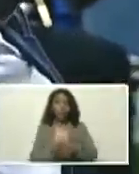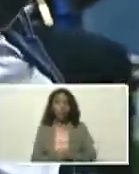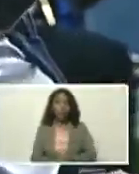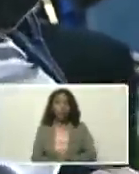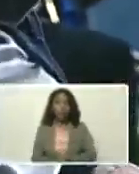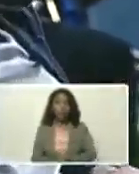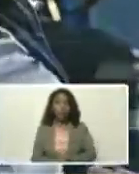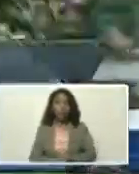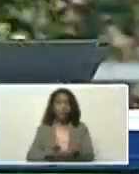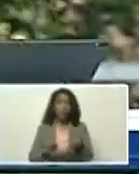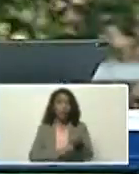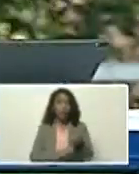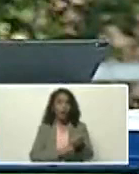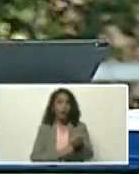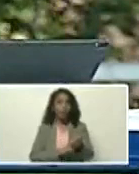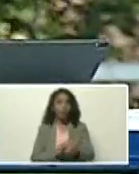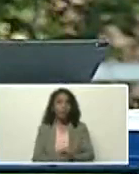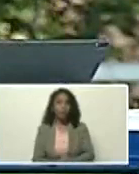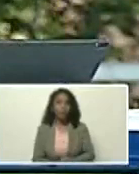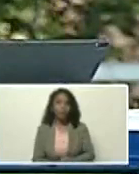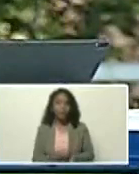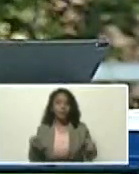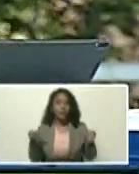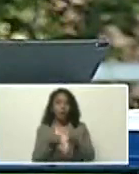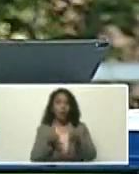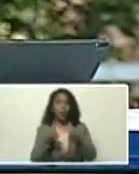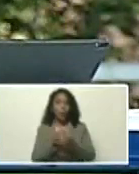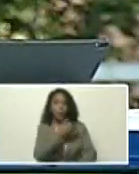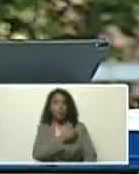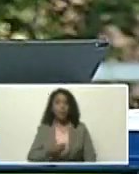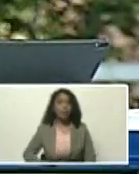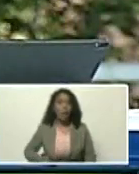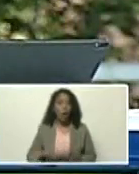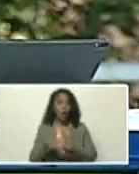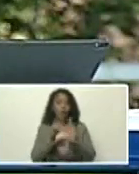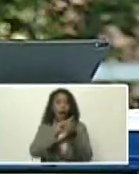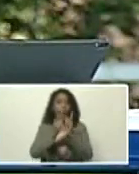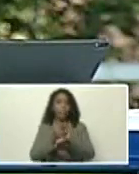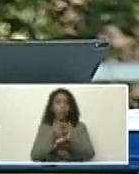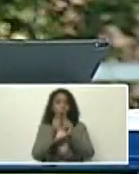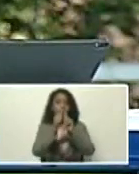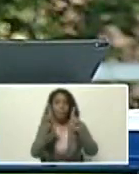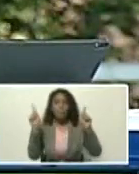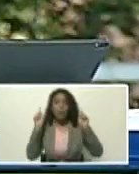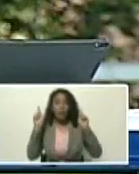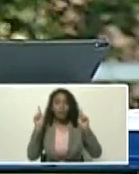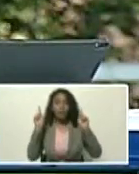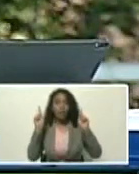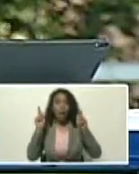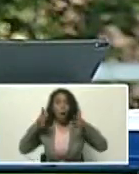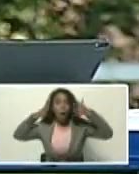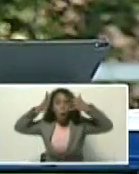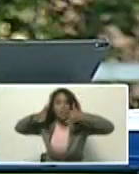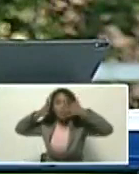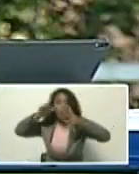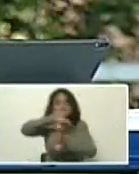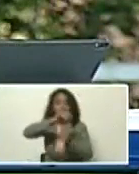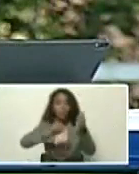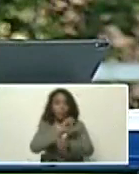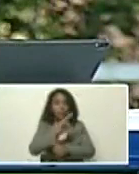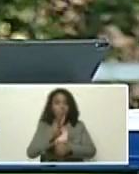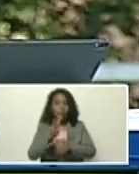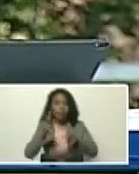el carácter, de la comisión presidencial, contra el cambio climático, a consejo, de vicepresidente